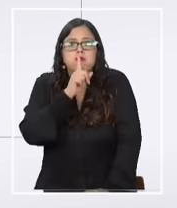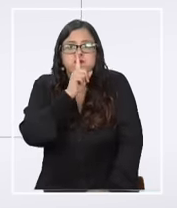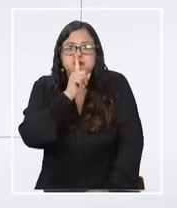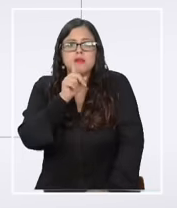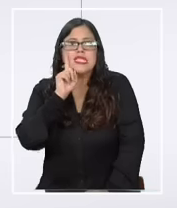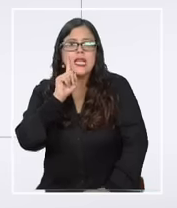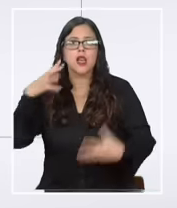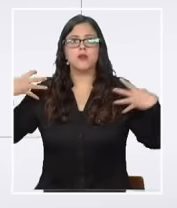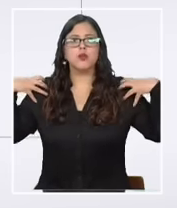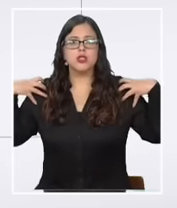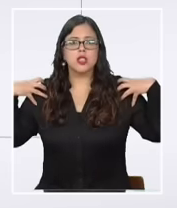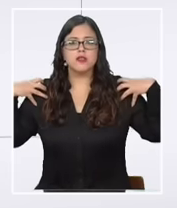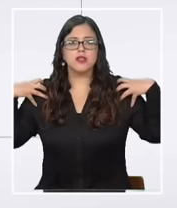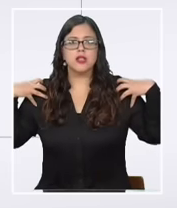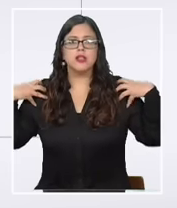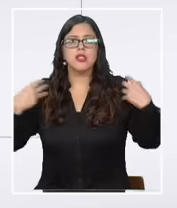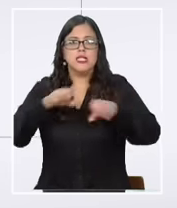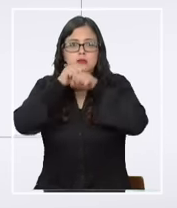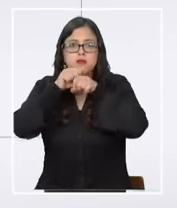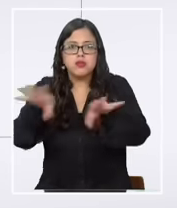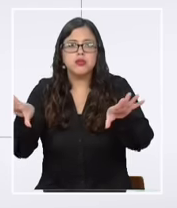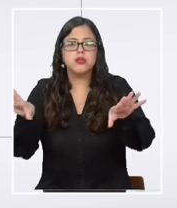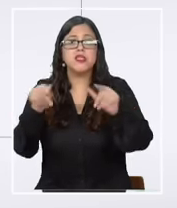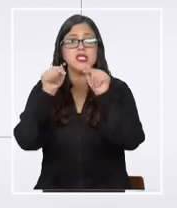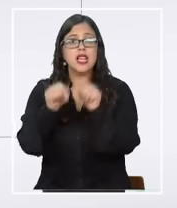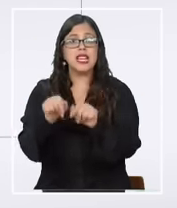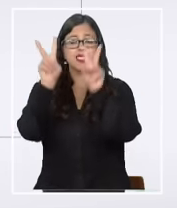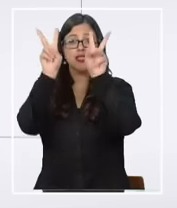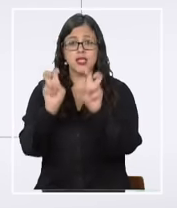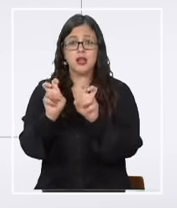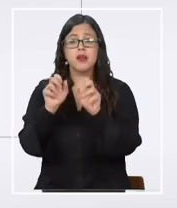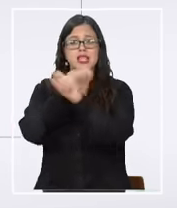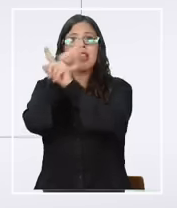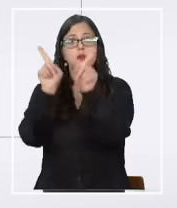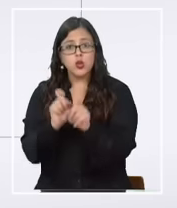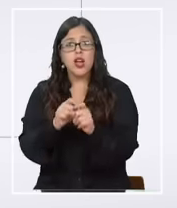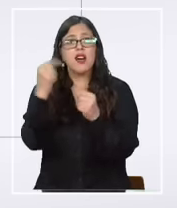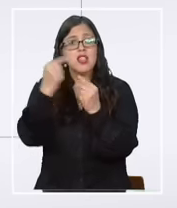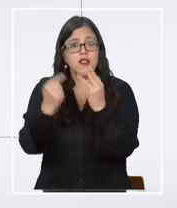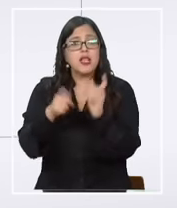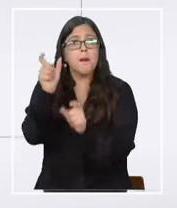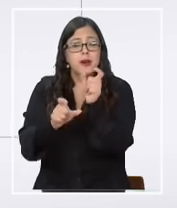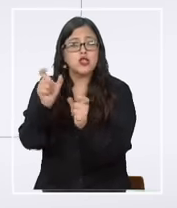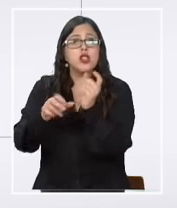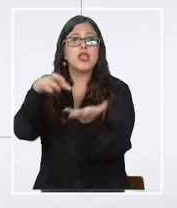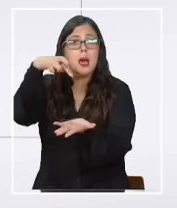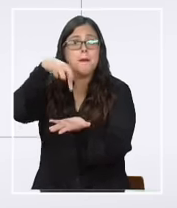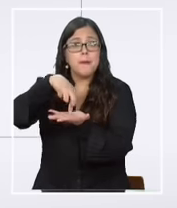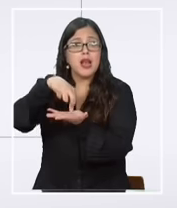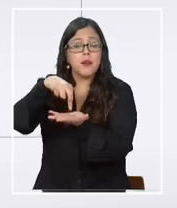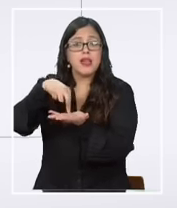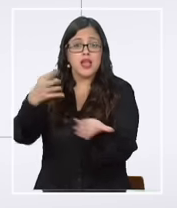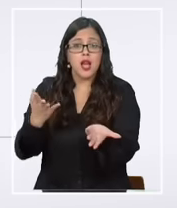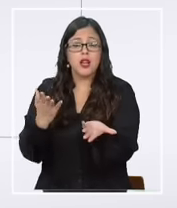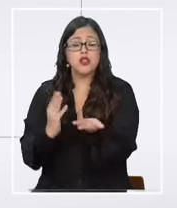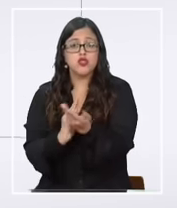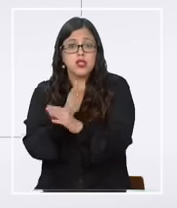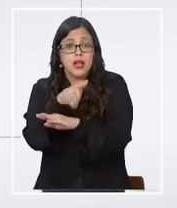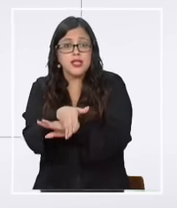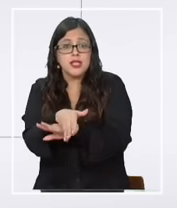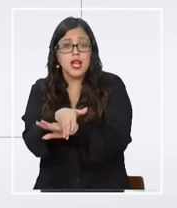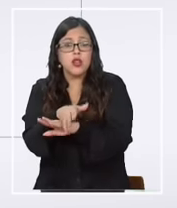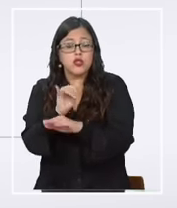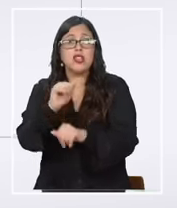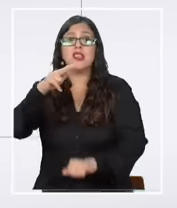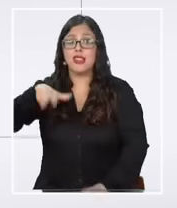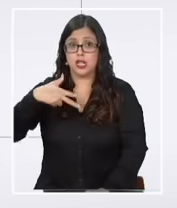sido el autor de esa filtración y en ese contexto se le pregunta a varios parlamentarios entre ellos por supuesto son